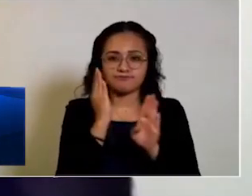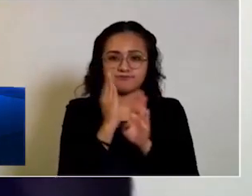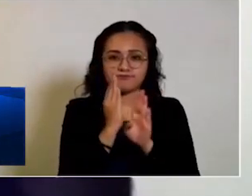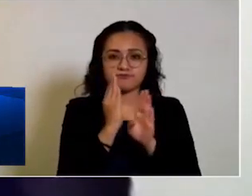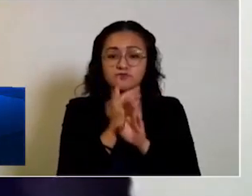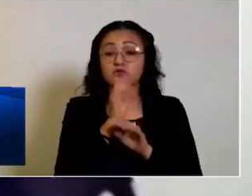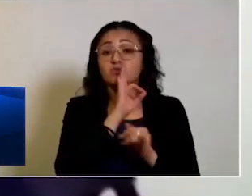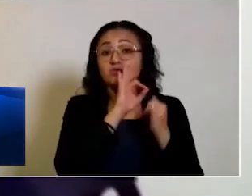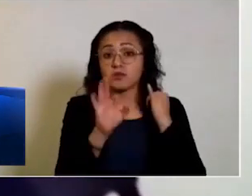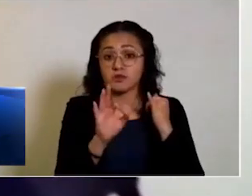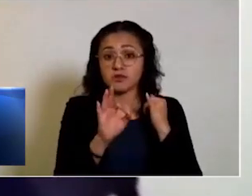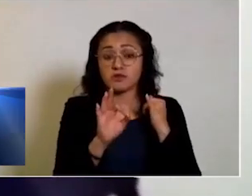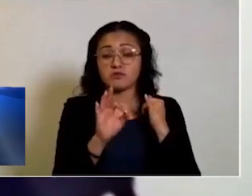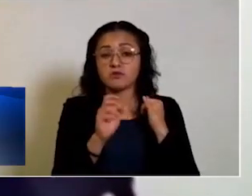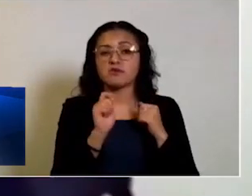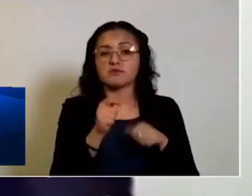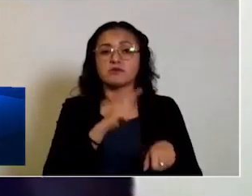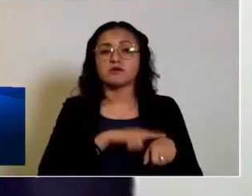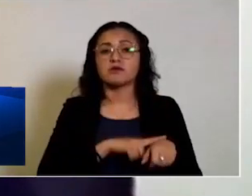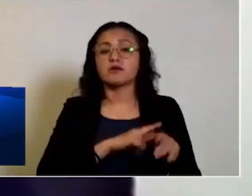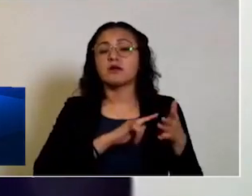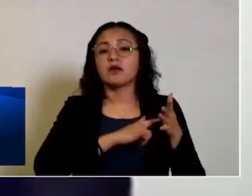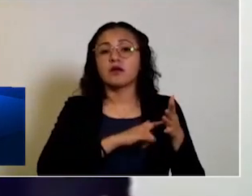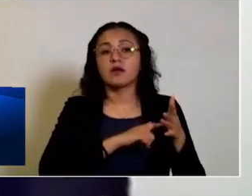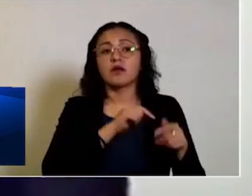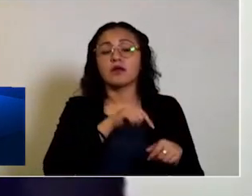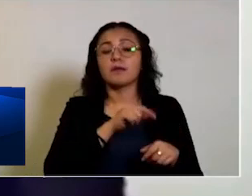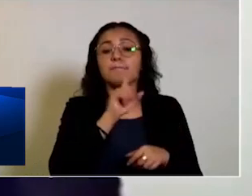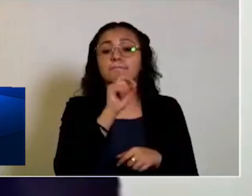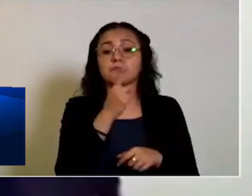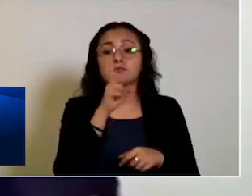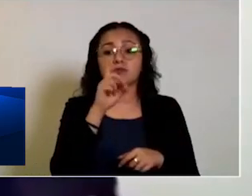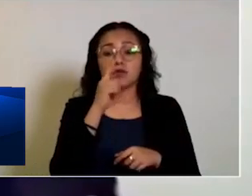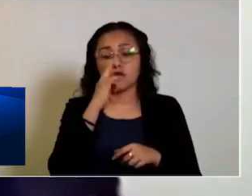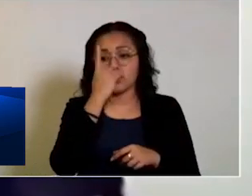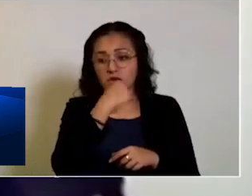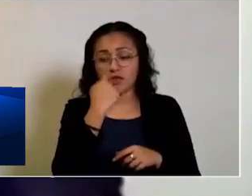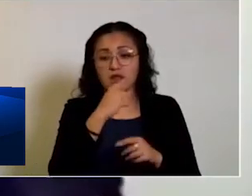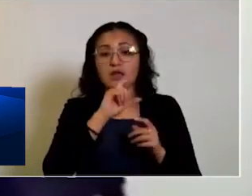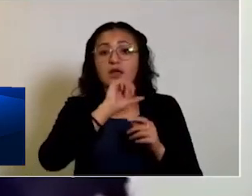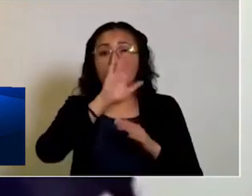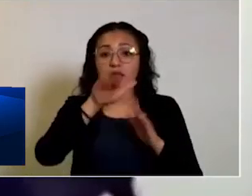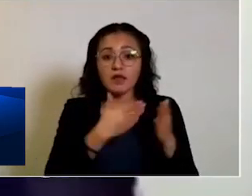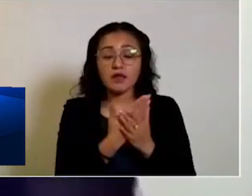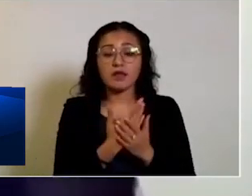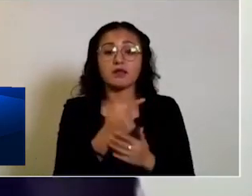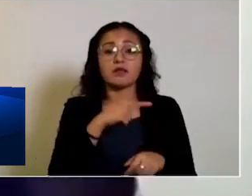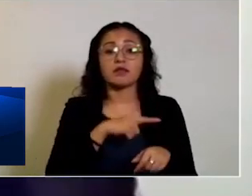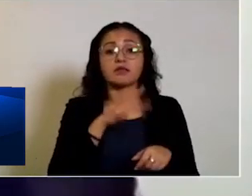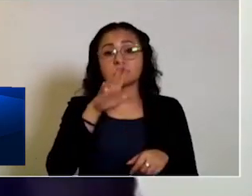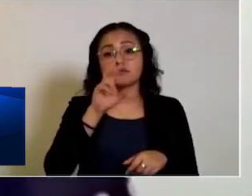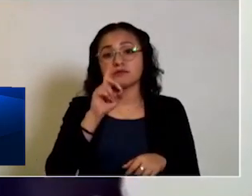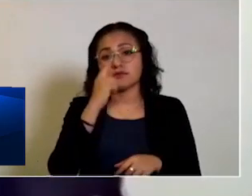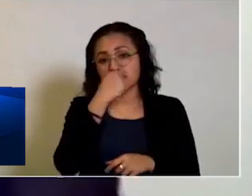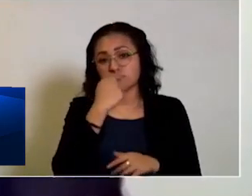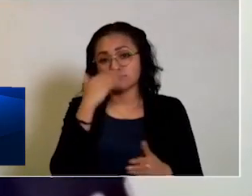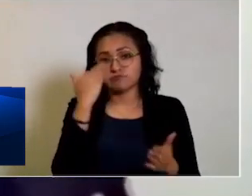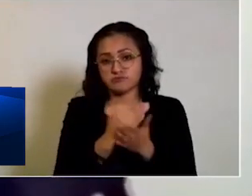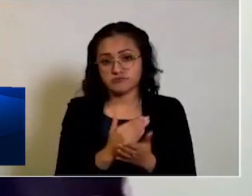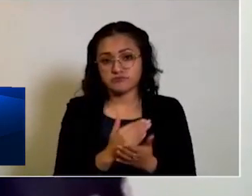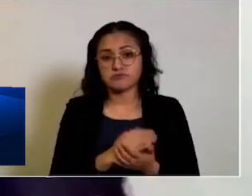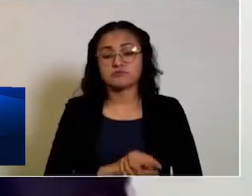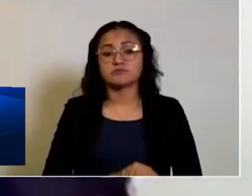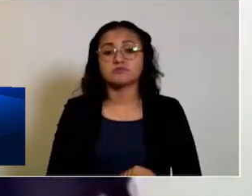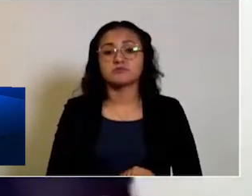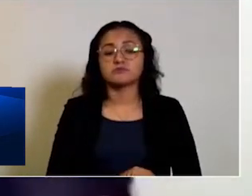articulado, ruta, saldrá de sus bases a las 21.30 horas, reiniciando actividades a las 5.30 horas del